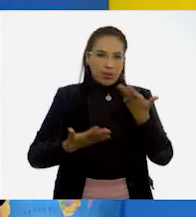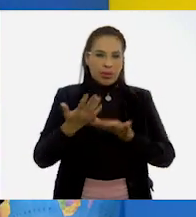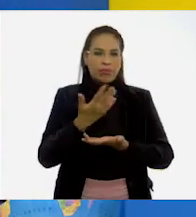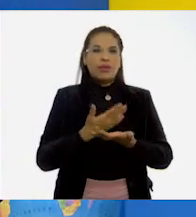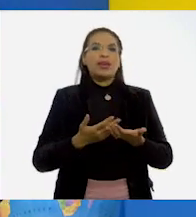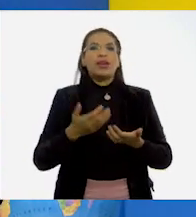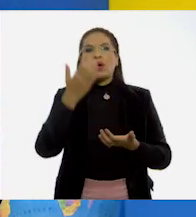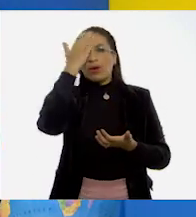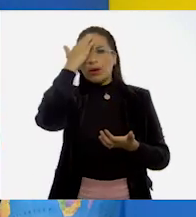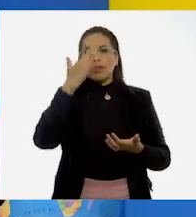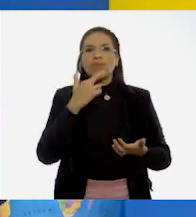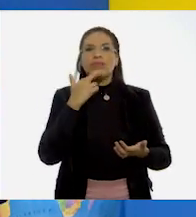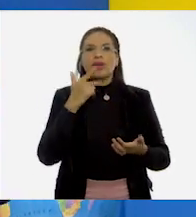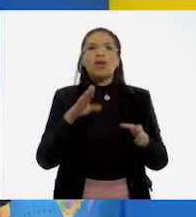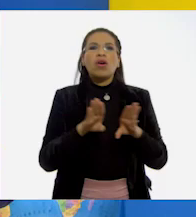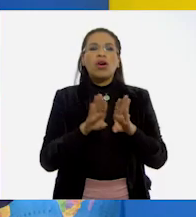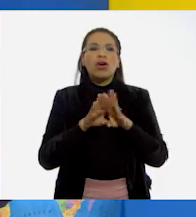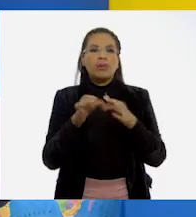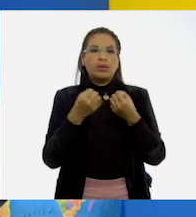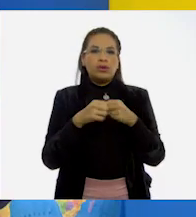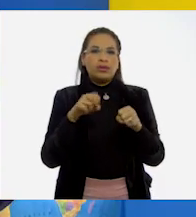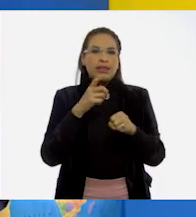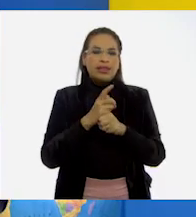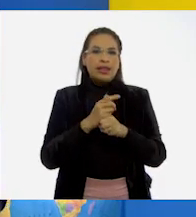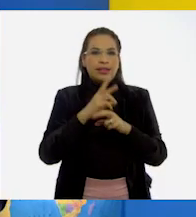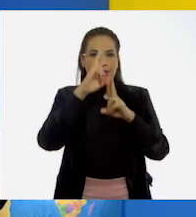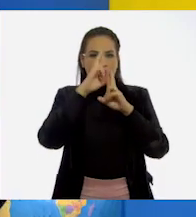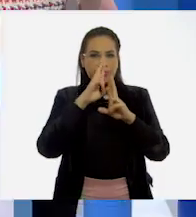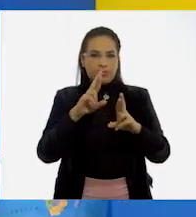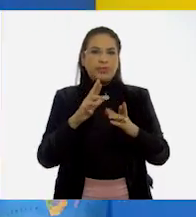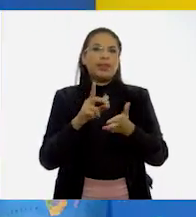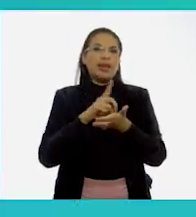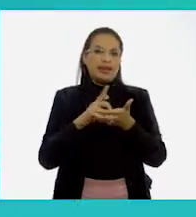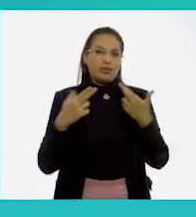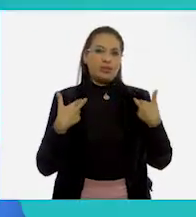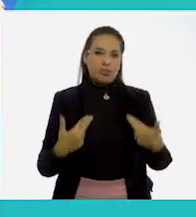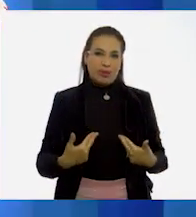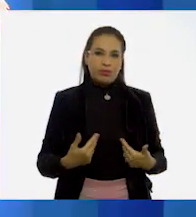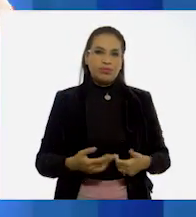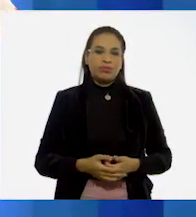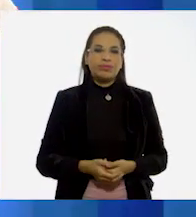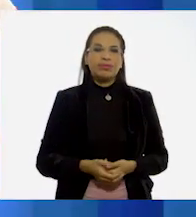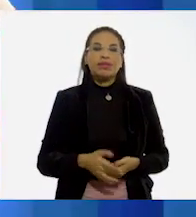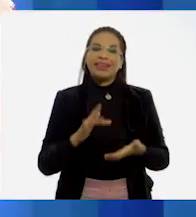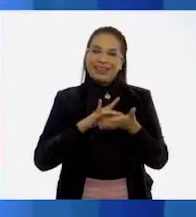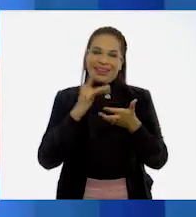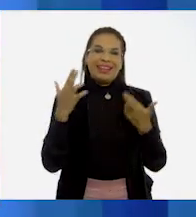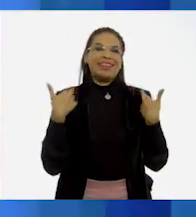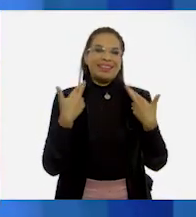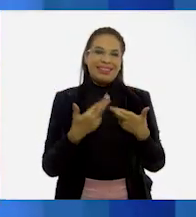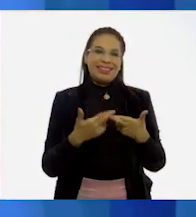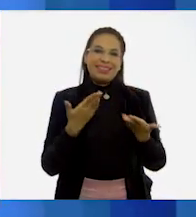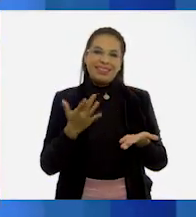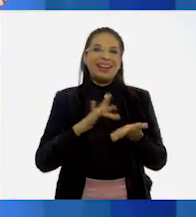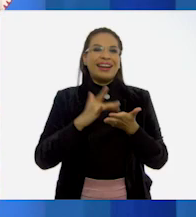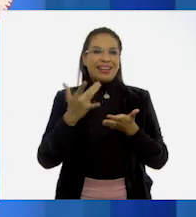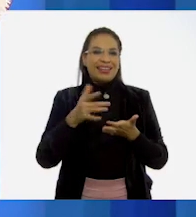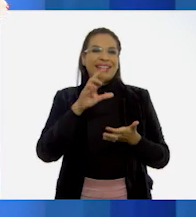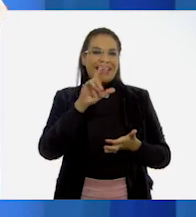conocer mejor como una sociedad respetuosa con los derechos humanos. Gracias, maestra Erika Gómez. Gracias, Raulito.